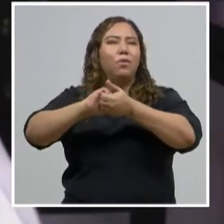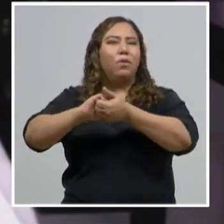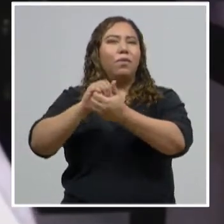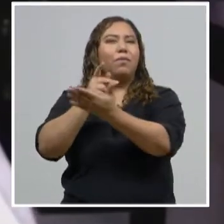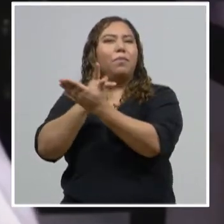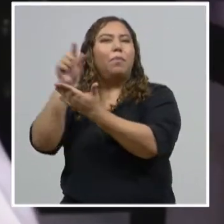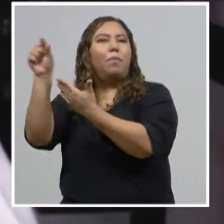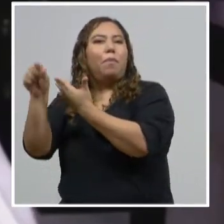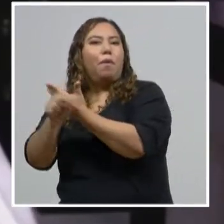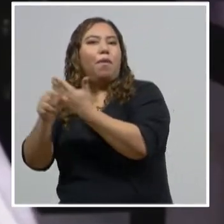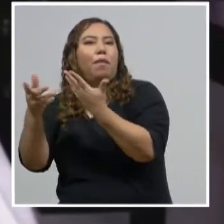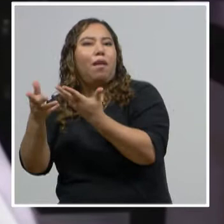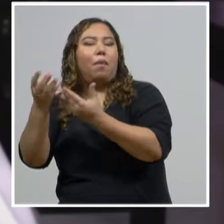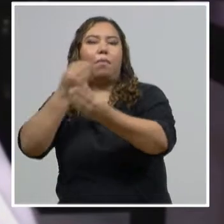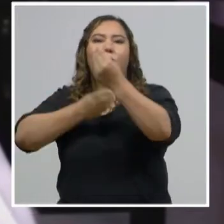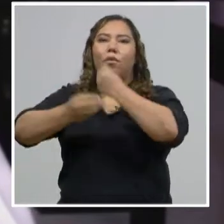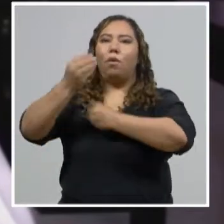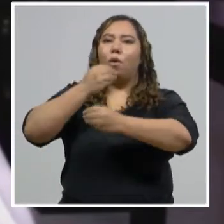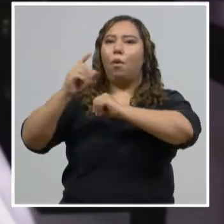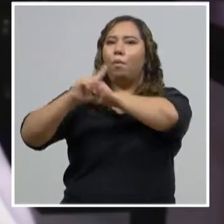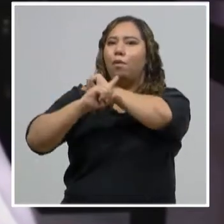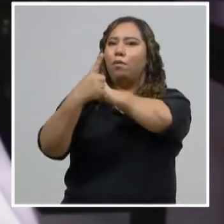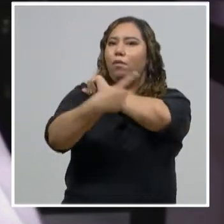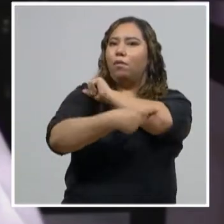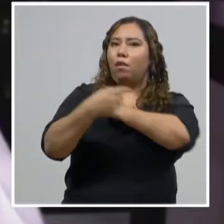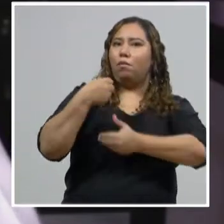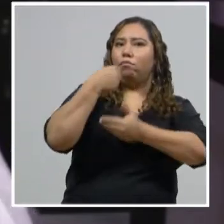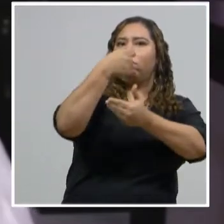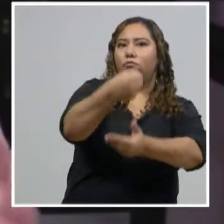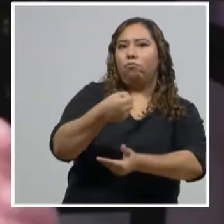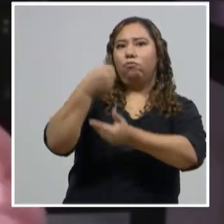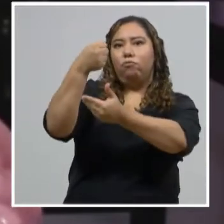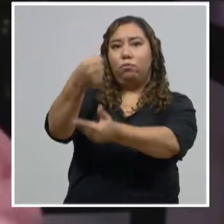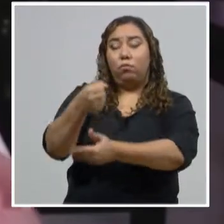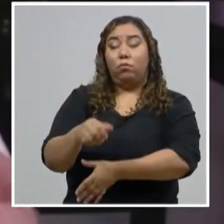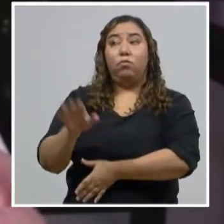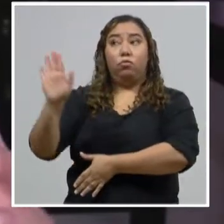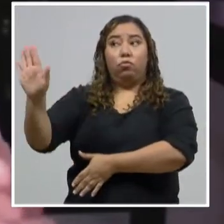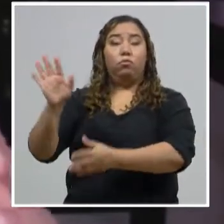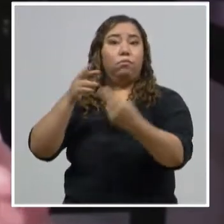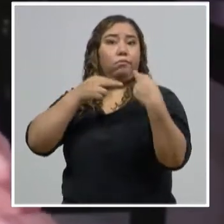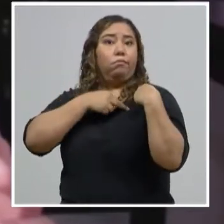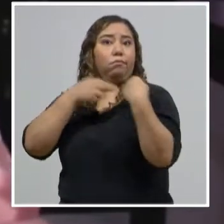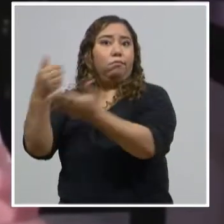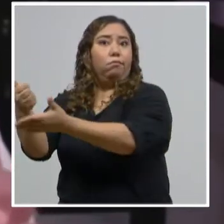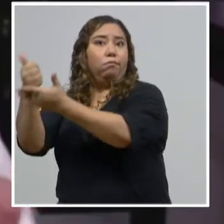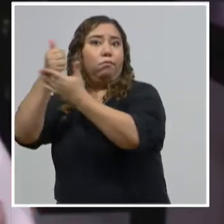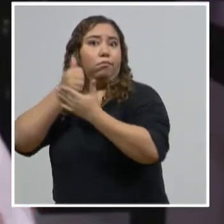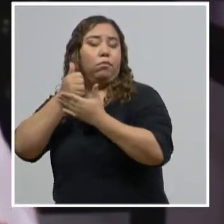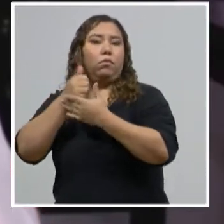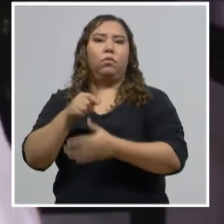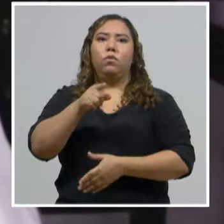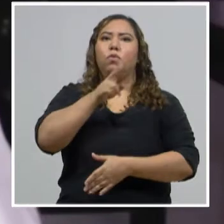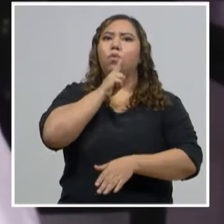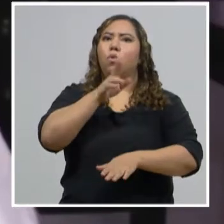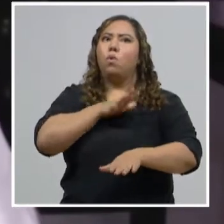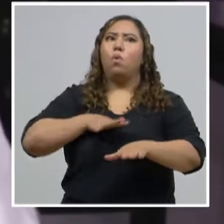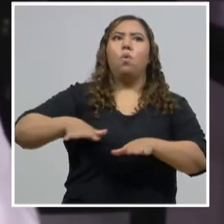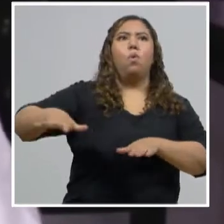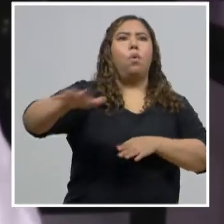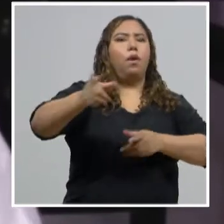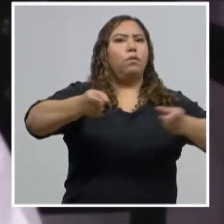de la operación Honduras Solidarias, que es la más grande operación logística que el país ha visto en su historia, para llevar